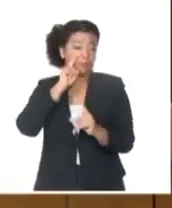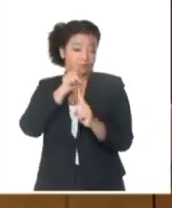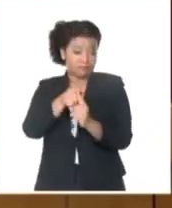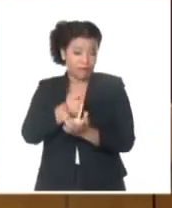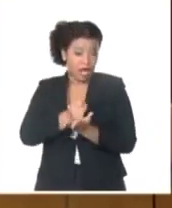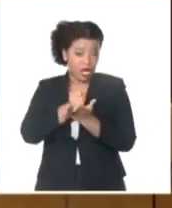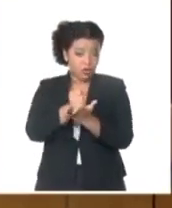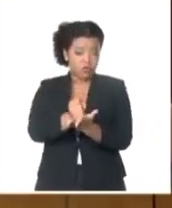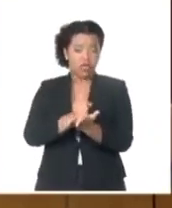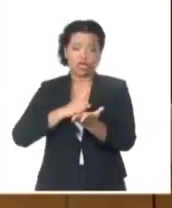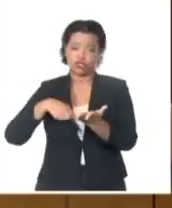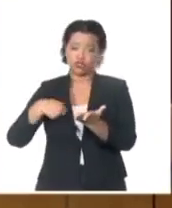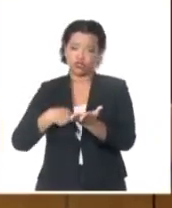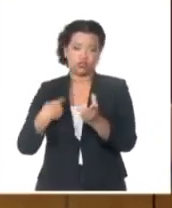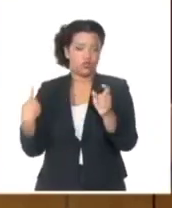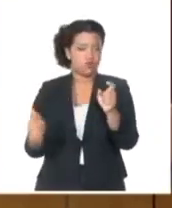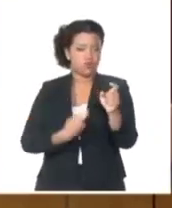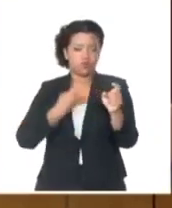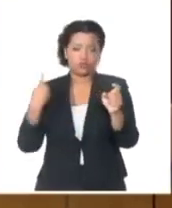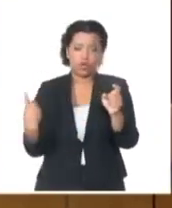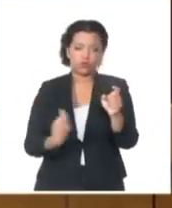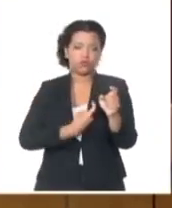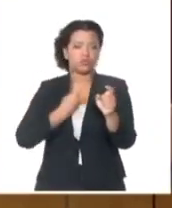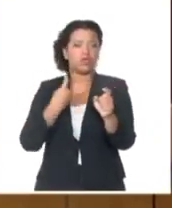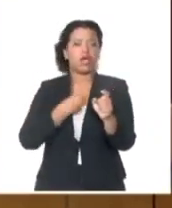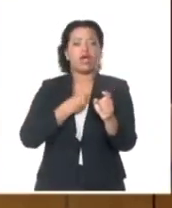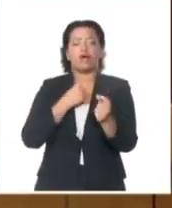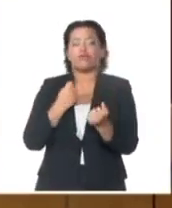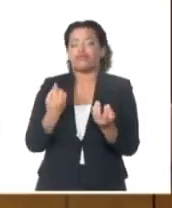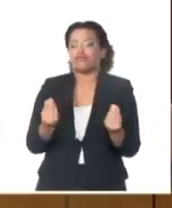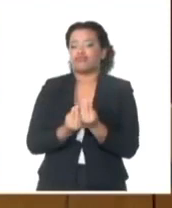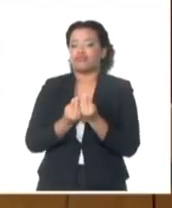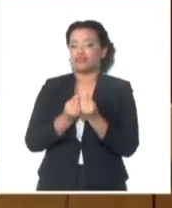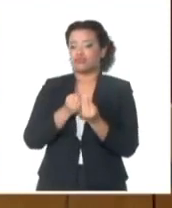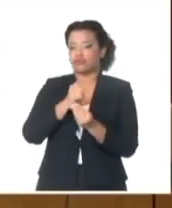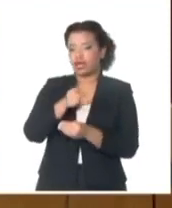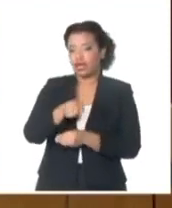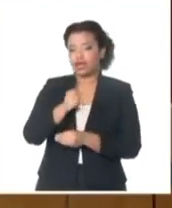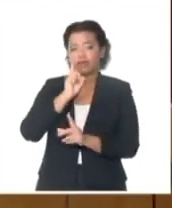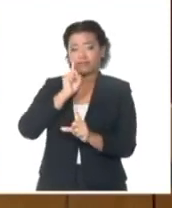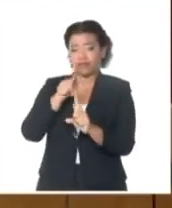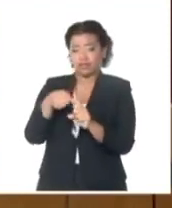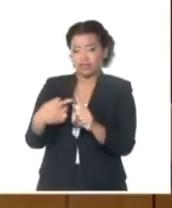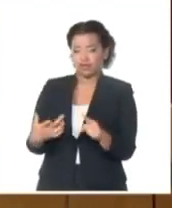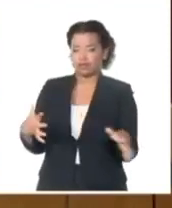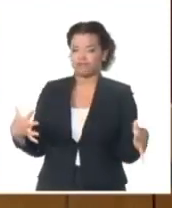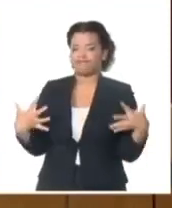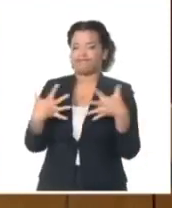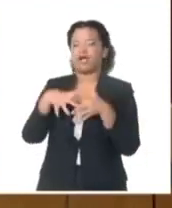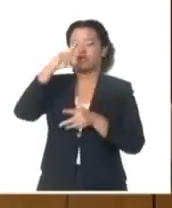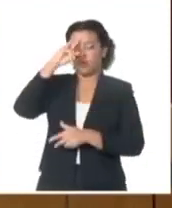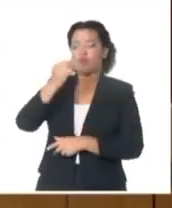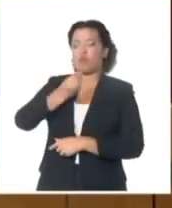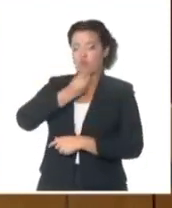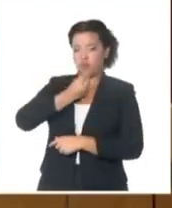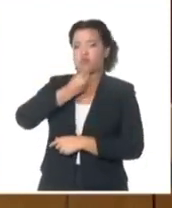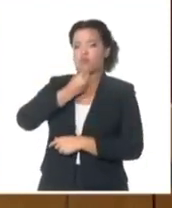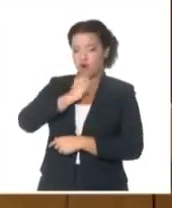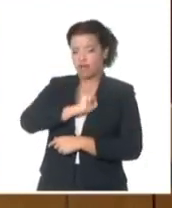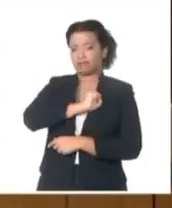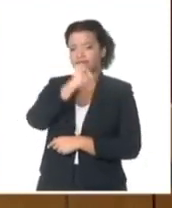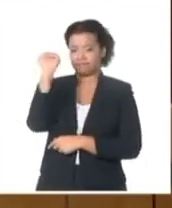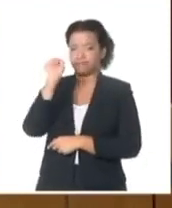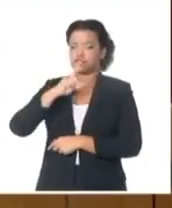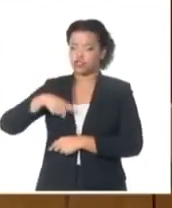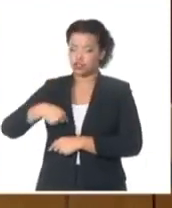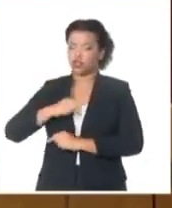estará junto a ustedes, consolidando la unidad con la convicción de que sí se puede y que saldremos